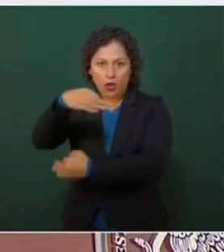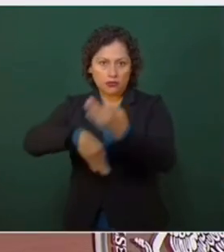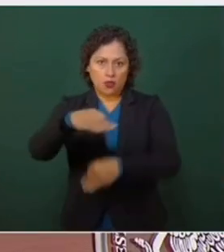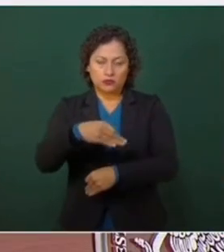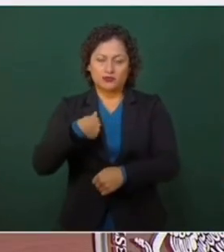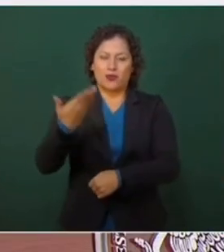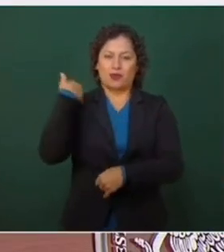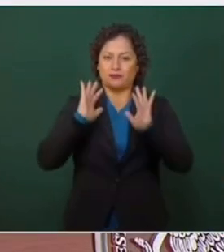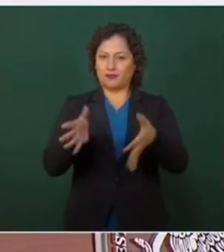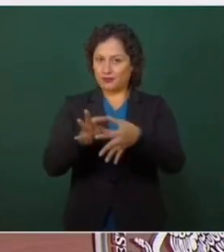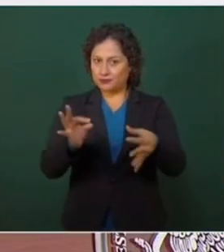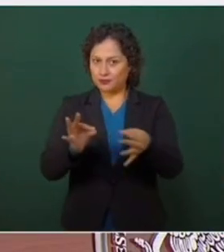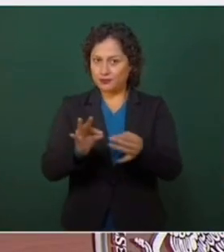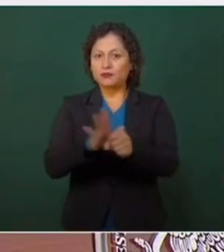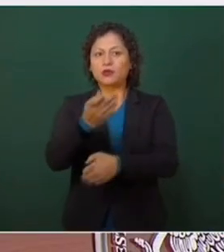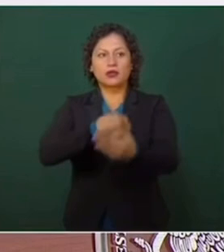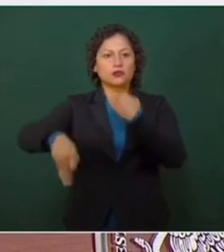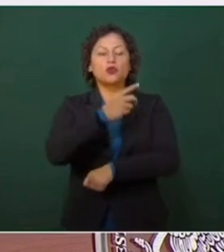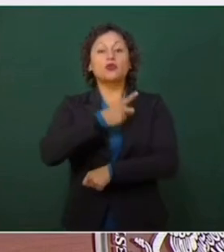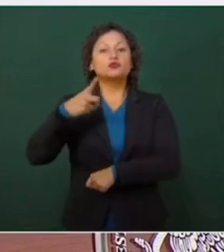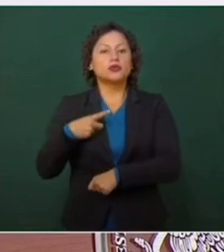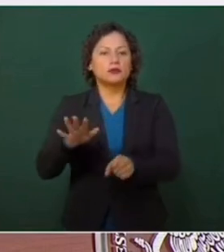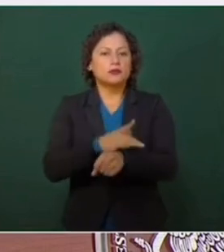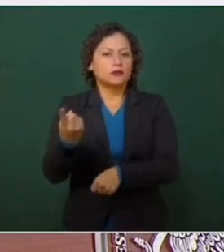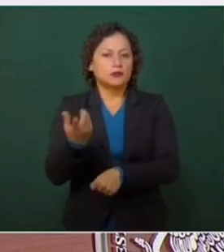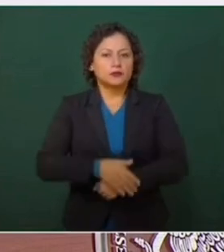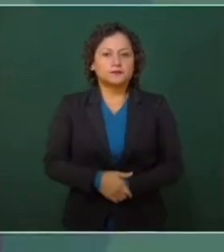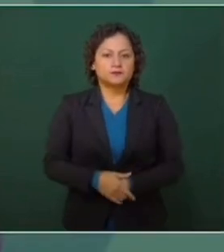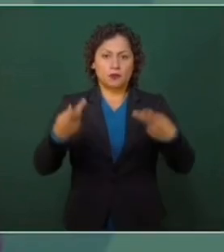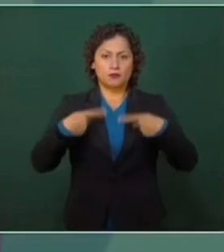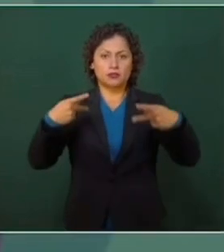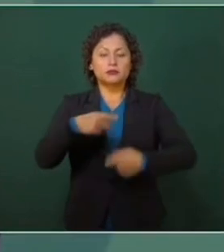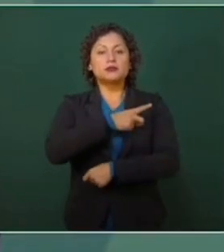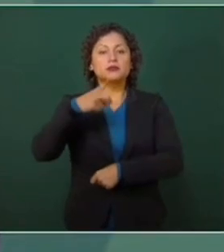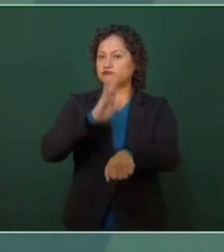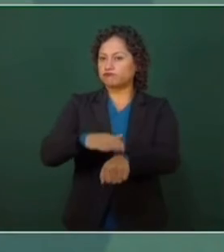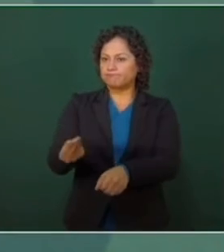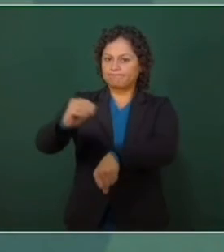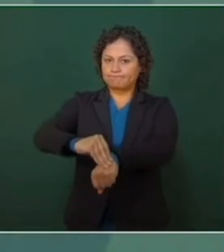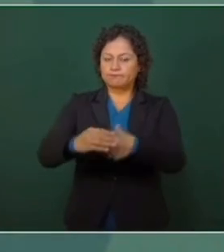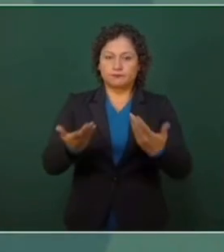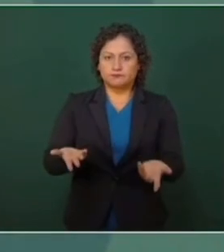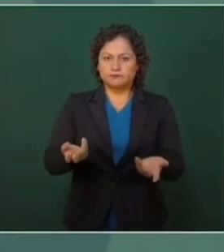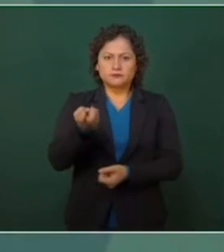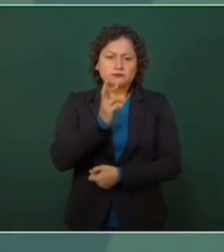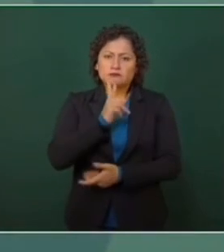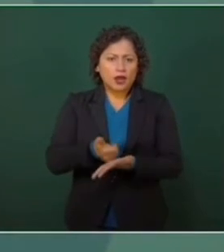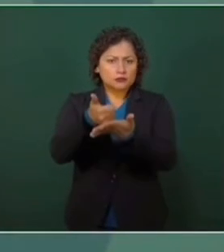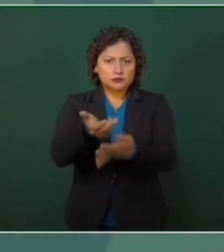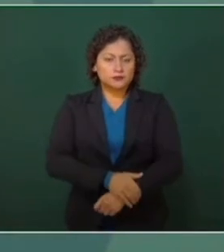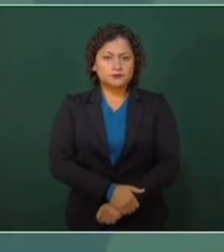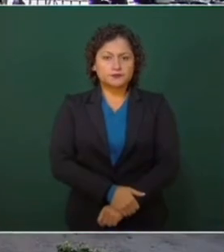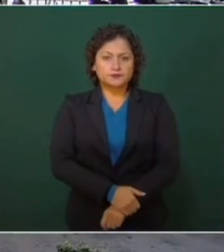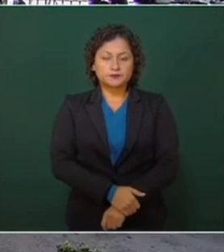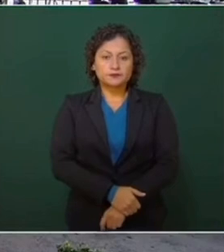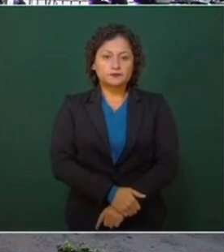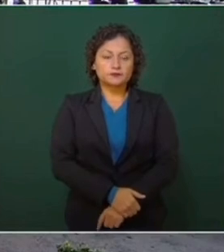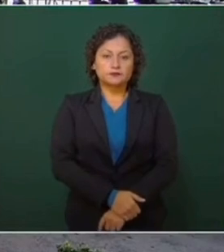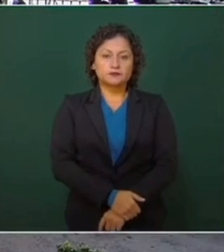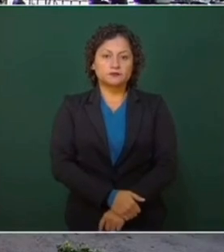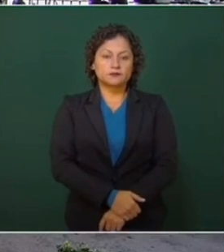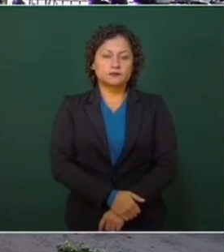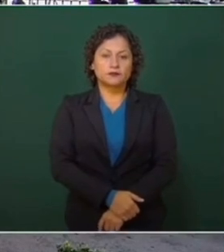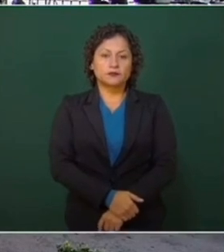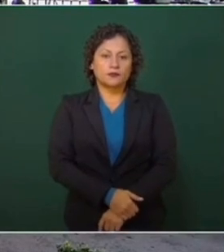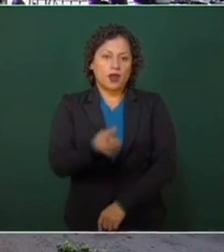para que el ciudadano califique al gobierno, eso es lo mejor, porque es una